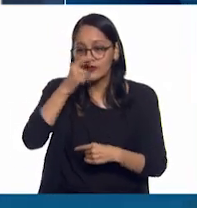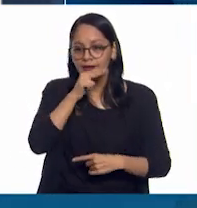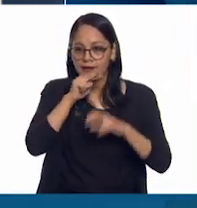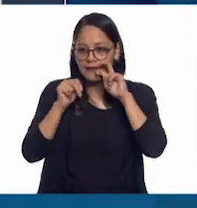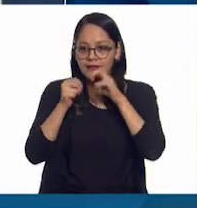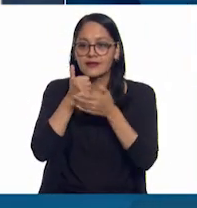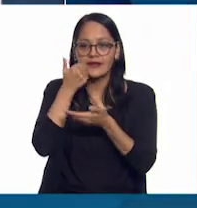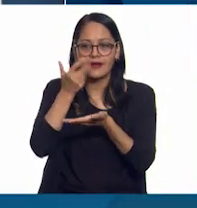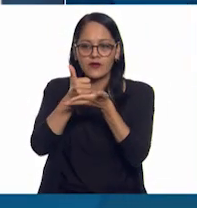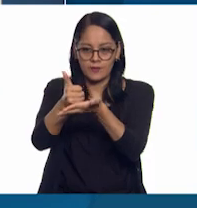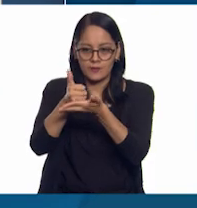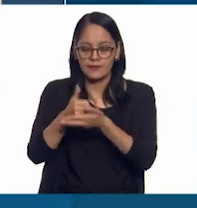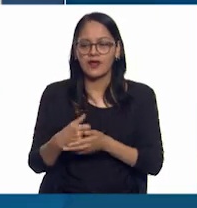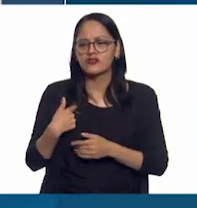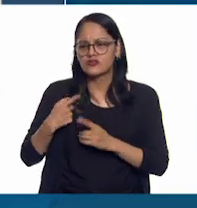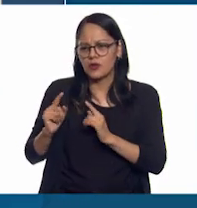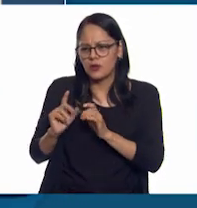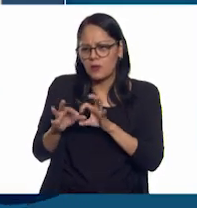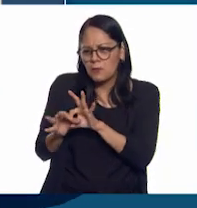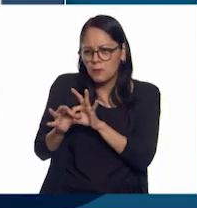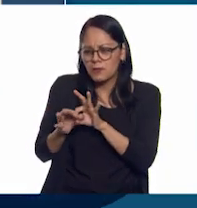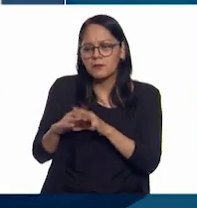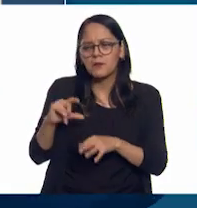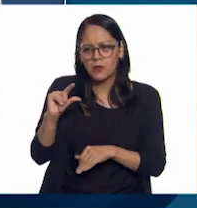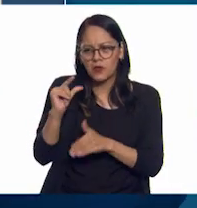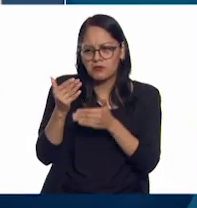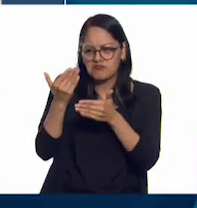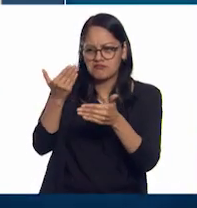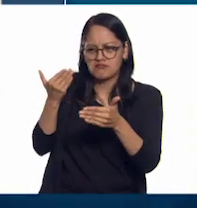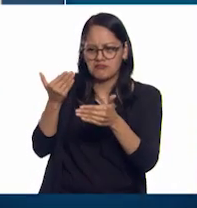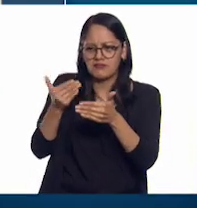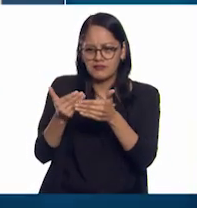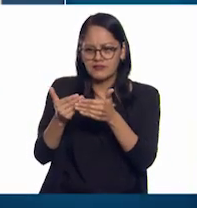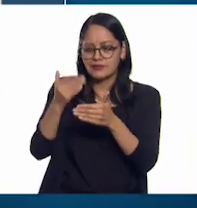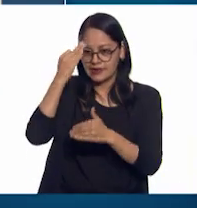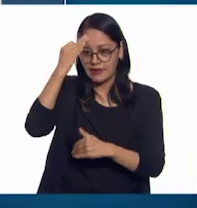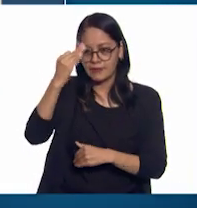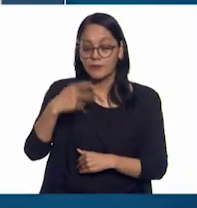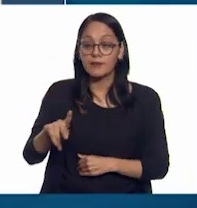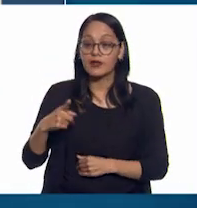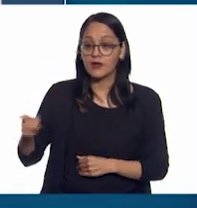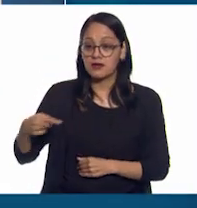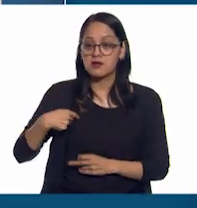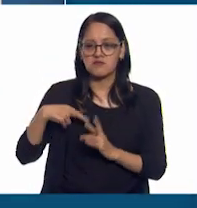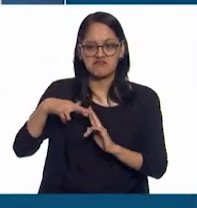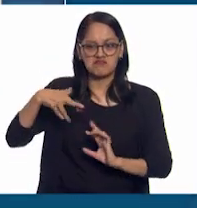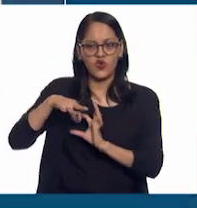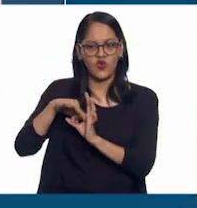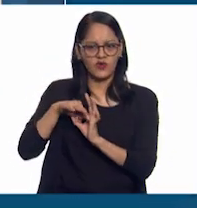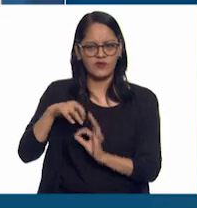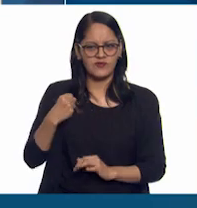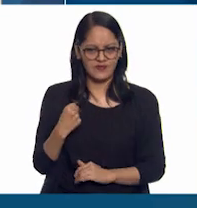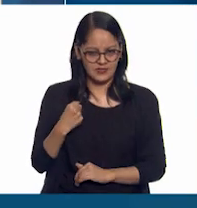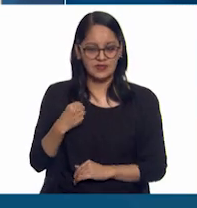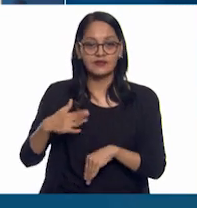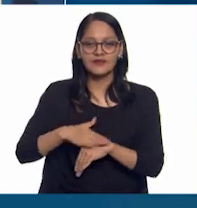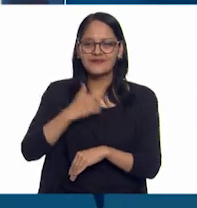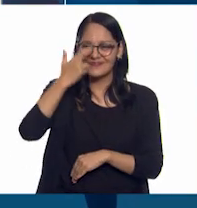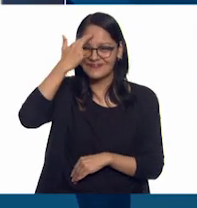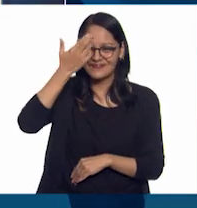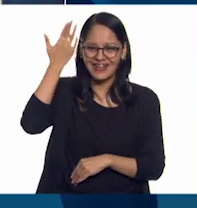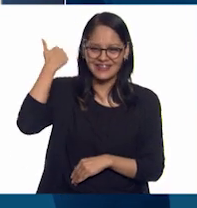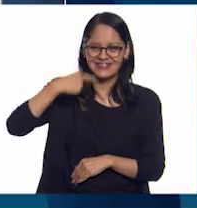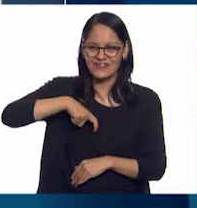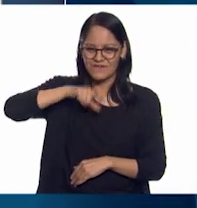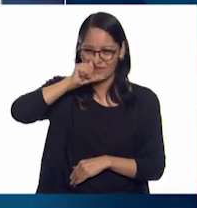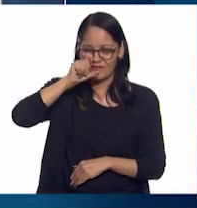convivido relativamente poco, siento que nuestra relación es muy fuerte. Tal vez sea porque Lolo me recuerda a un periquito